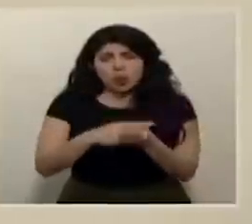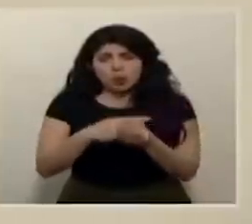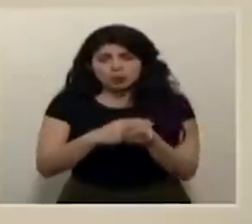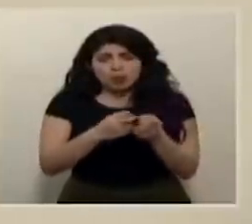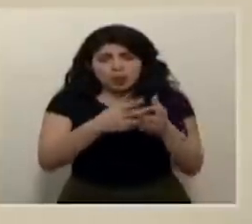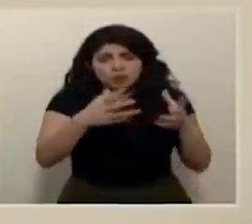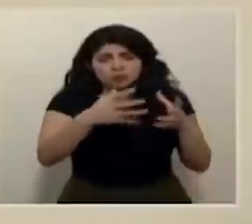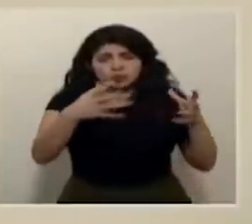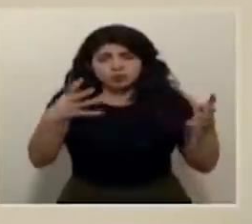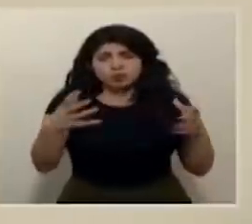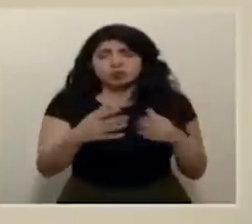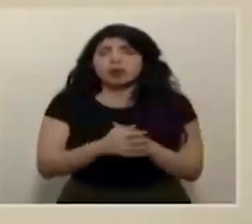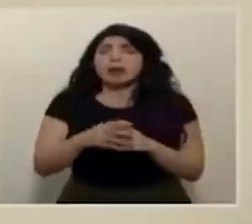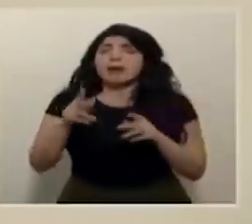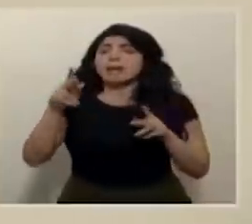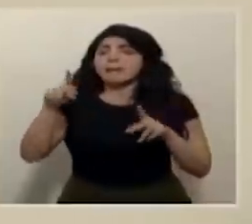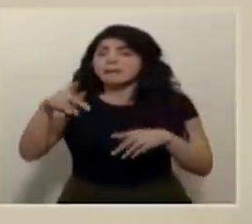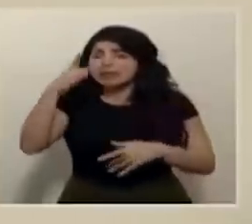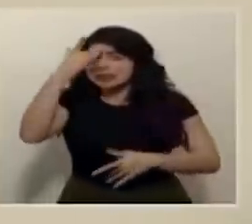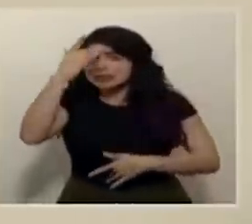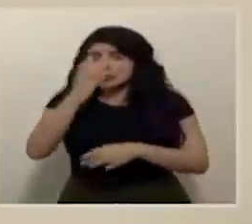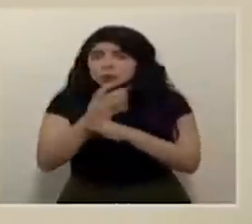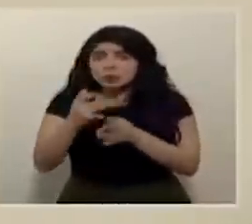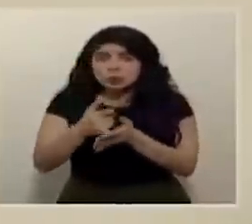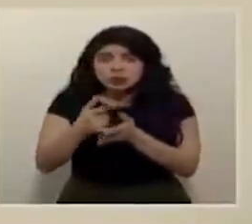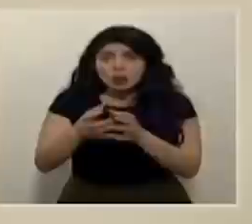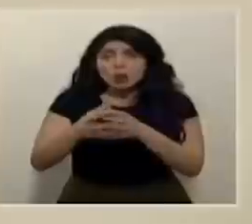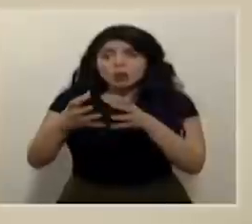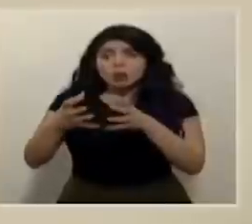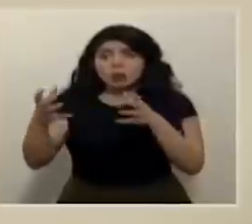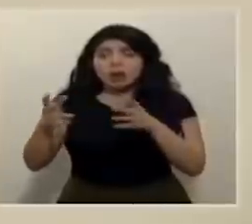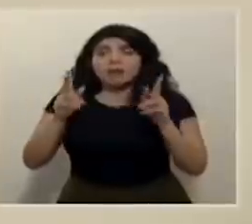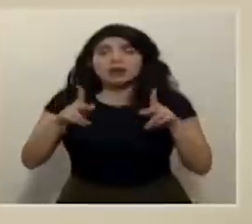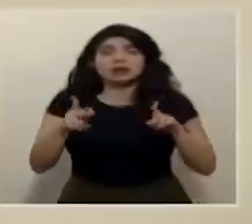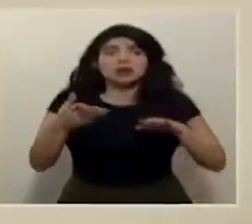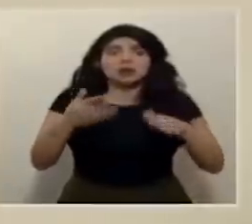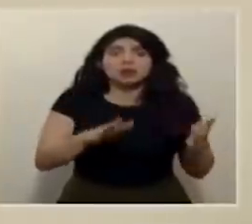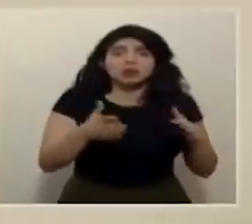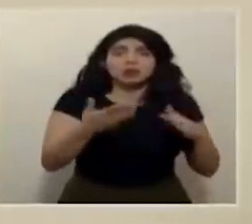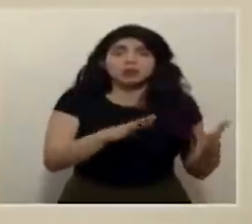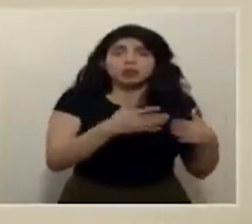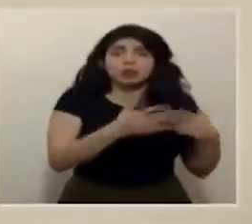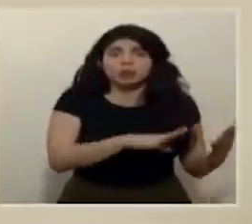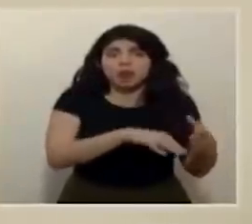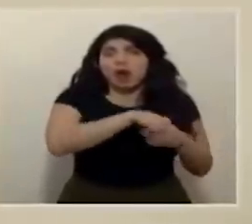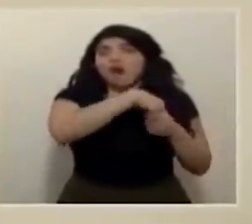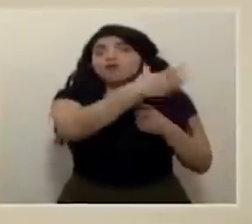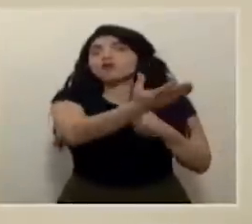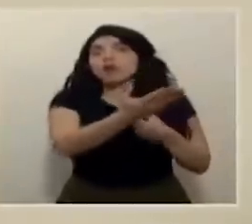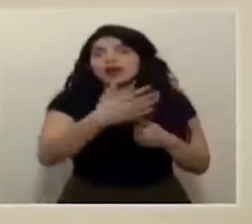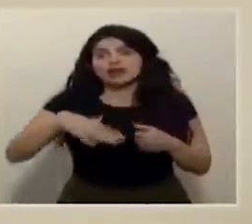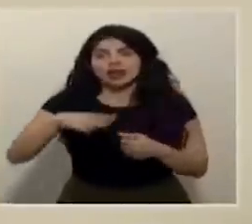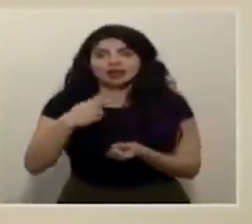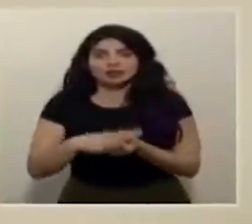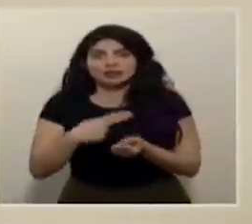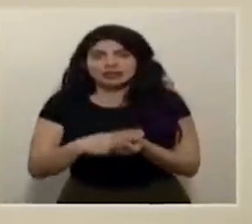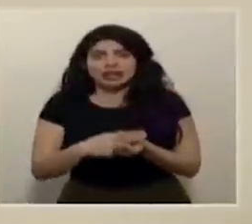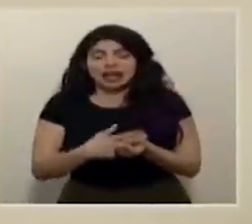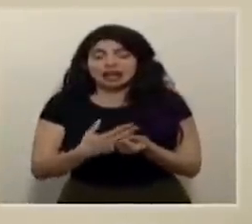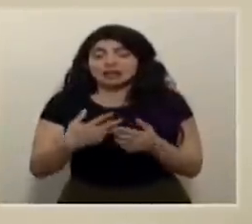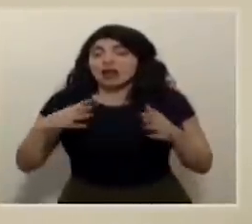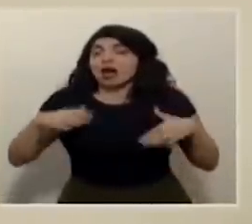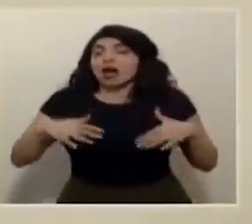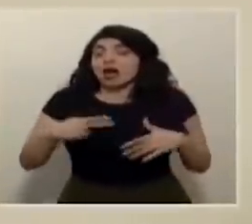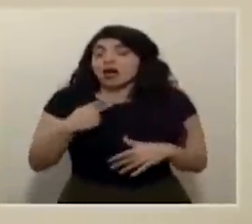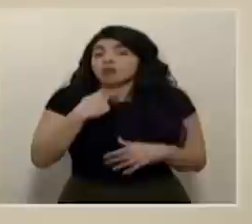cuidado pacientes sin cuidados intensivos de personas que incluso están falleciendo también fuera de los servicios de salud no hemos tenido el